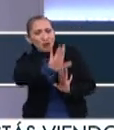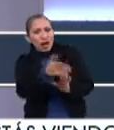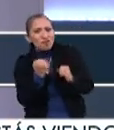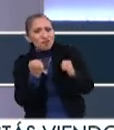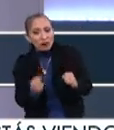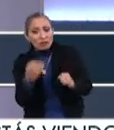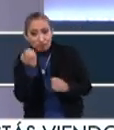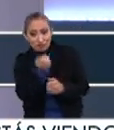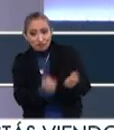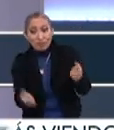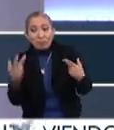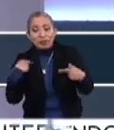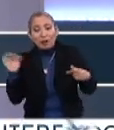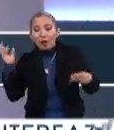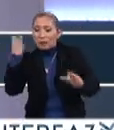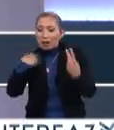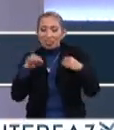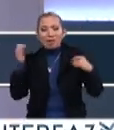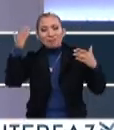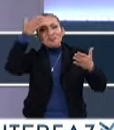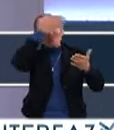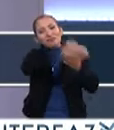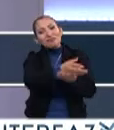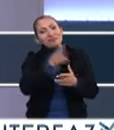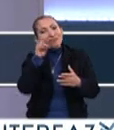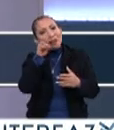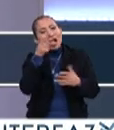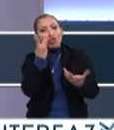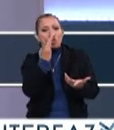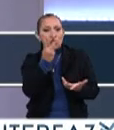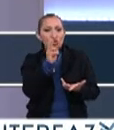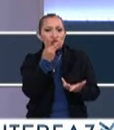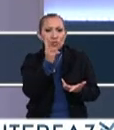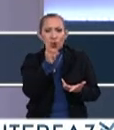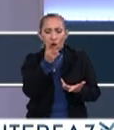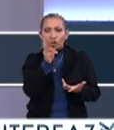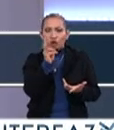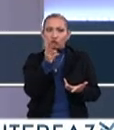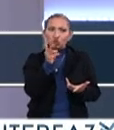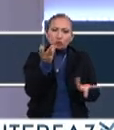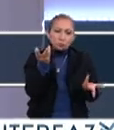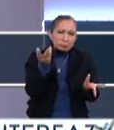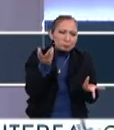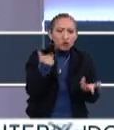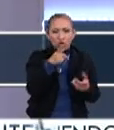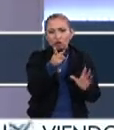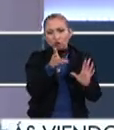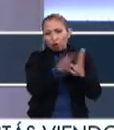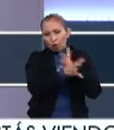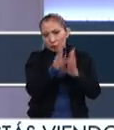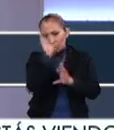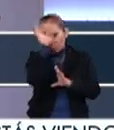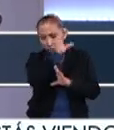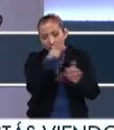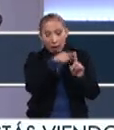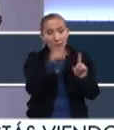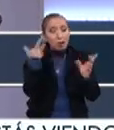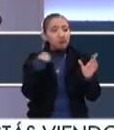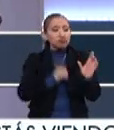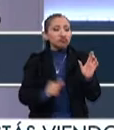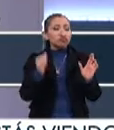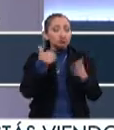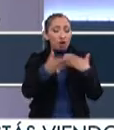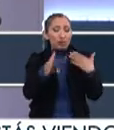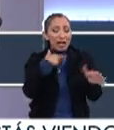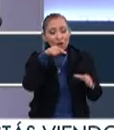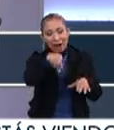tan fuerte, que en realidad el público cuando viene a ver los eventos tiene dos, digamos, digo, dos cargas culturales, ¿no? La contemporánea con